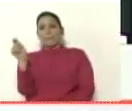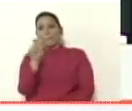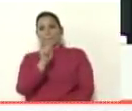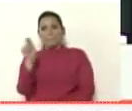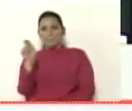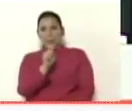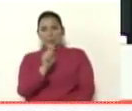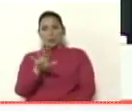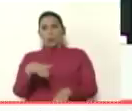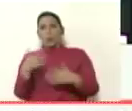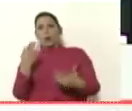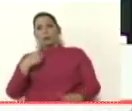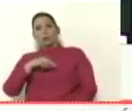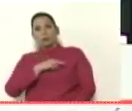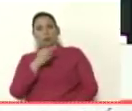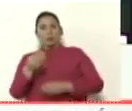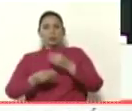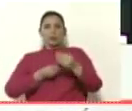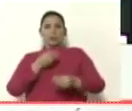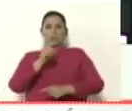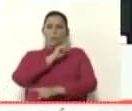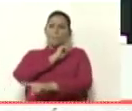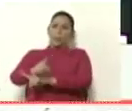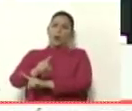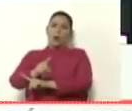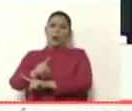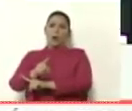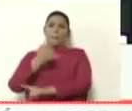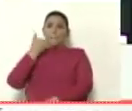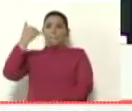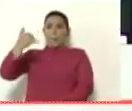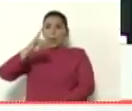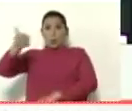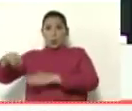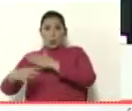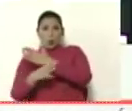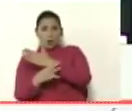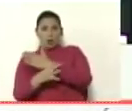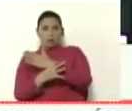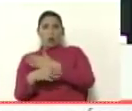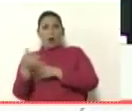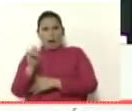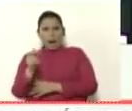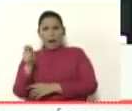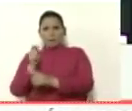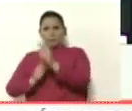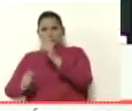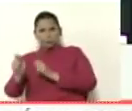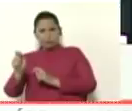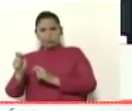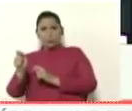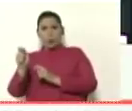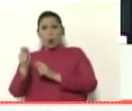cuando nosotros hicimos la denuncia es del celular de Guaidó que están los intercambios con el señor Marrero donde